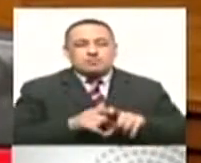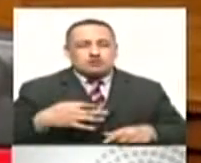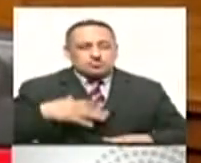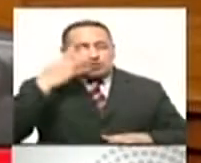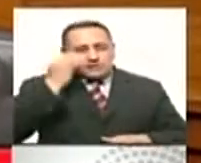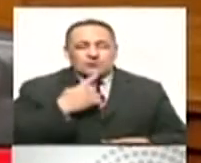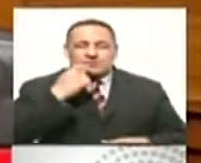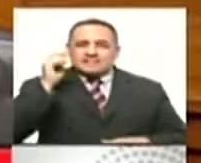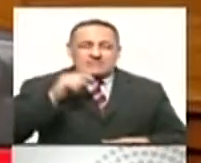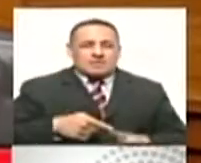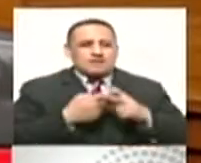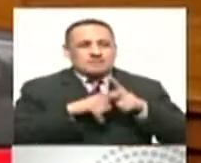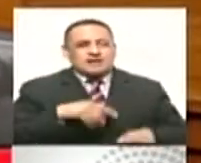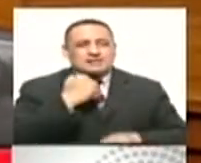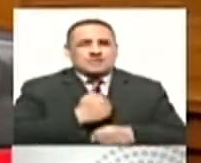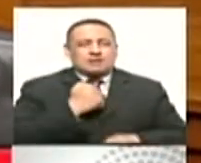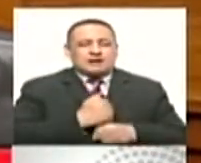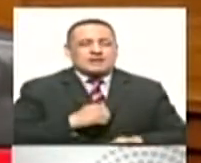urbana,